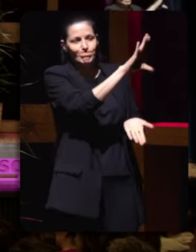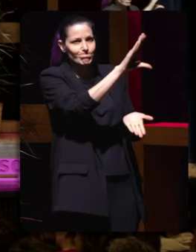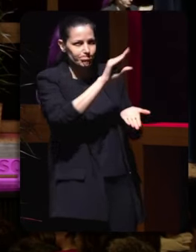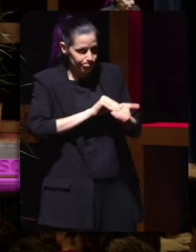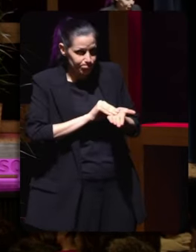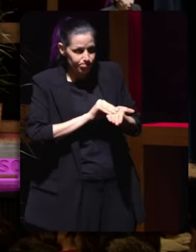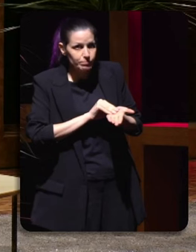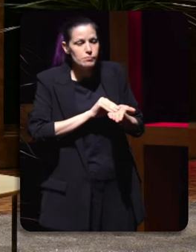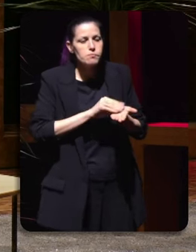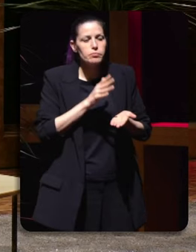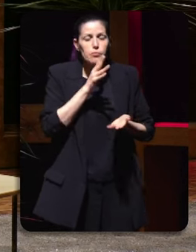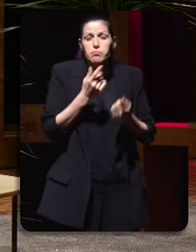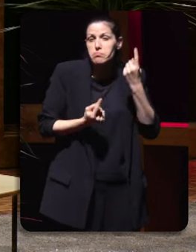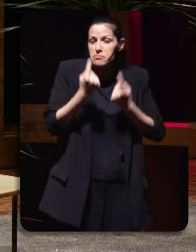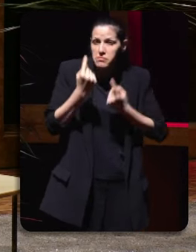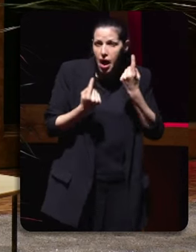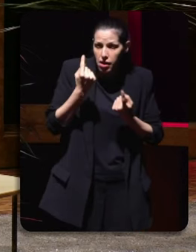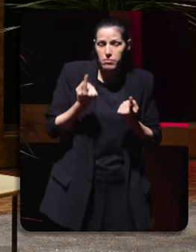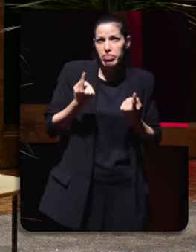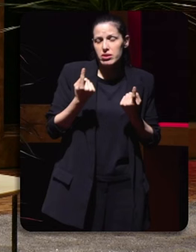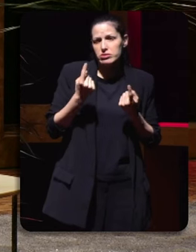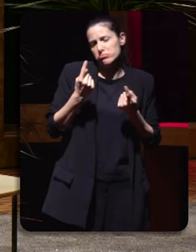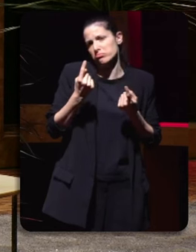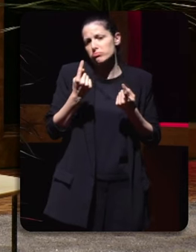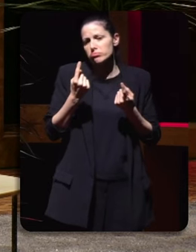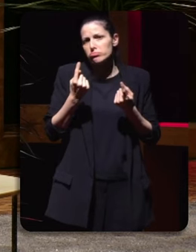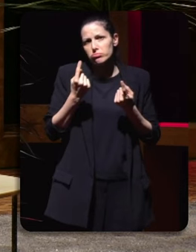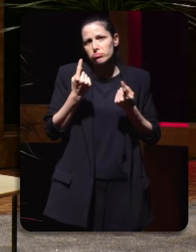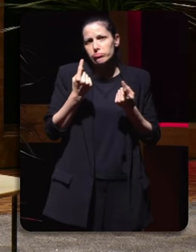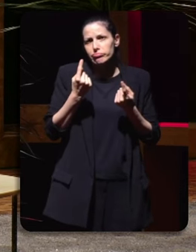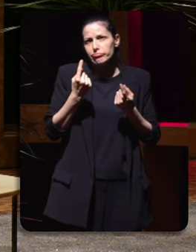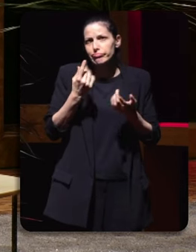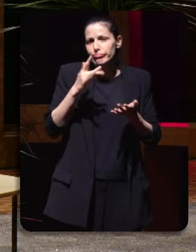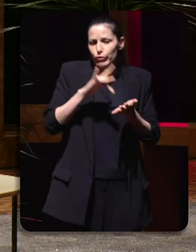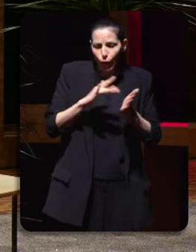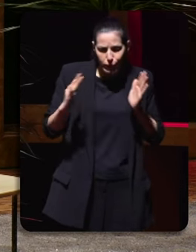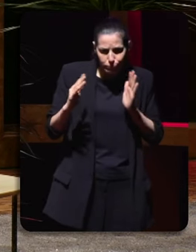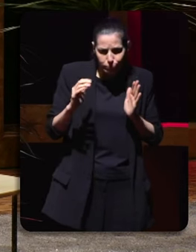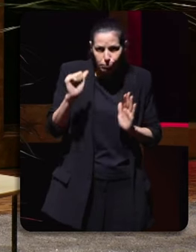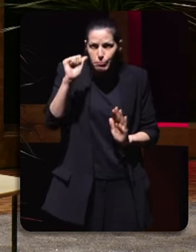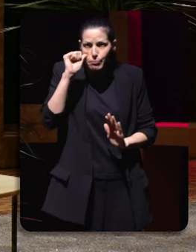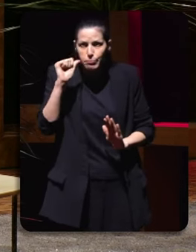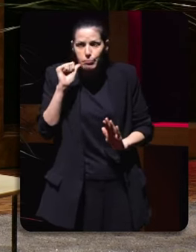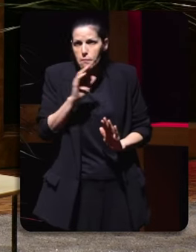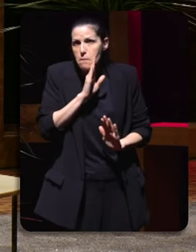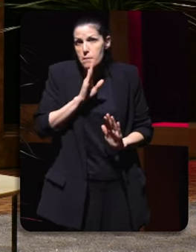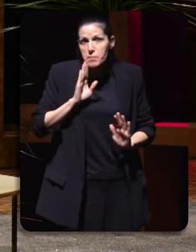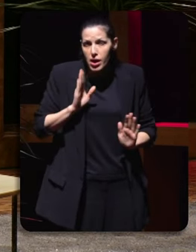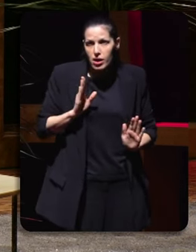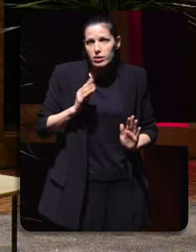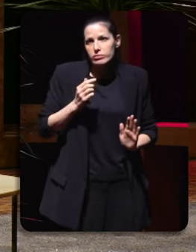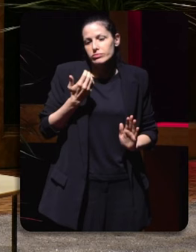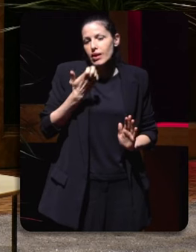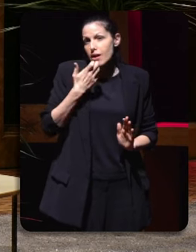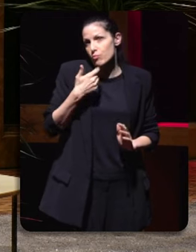as veces bueno despois cando somos nais tamén como non o caso que foi un